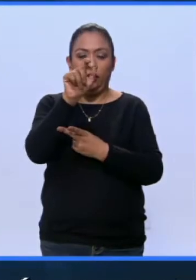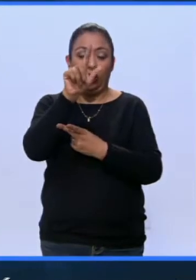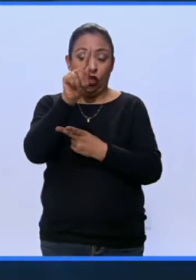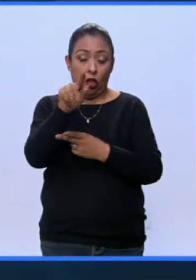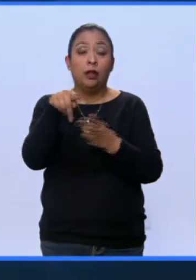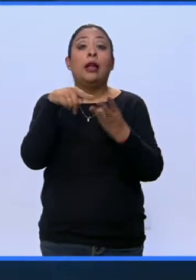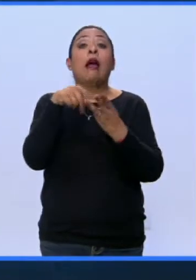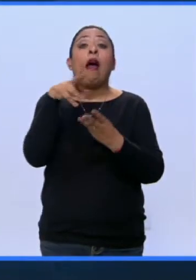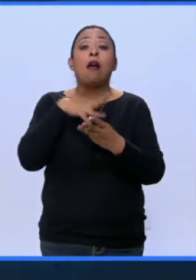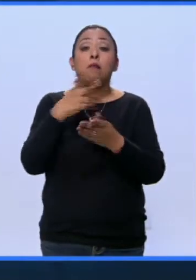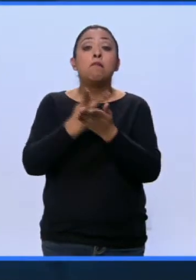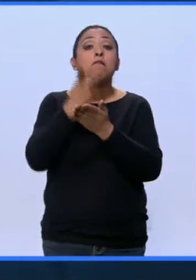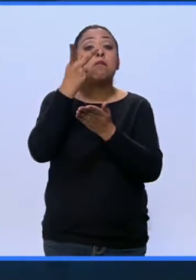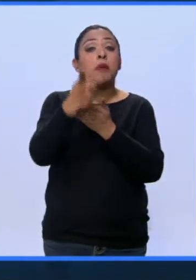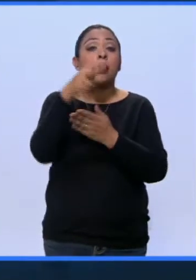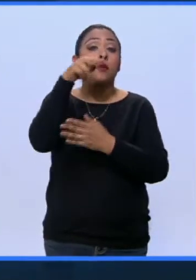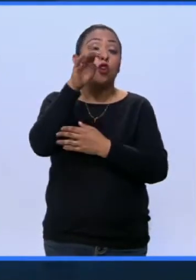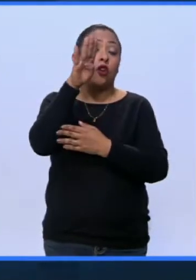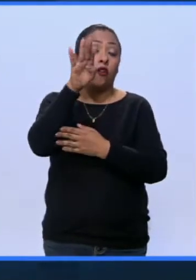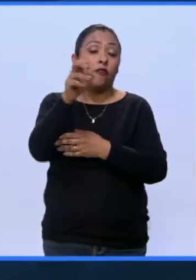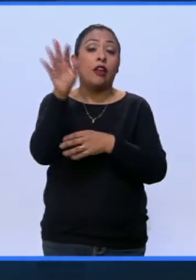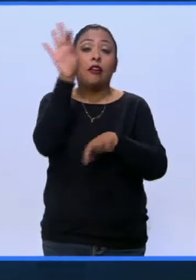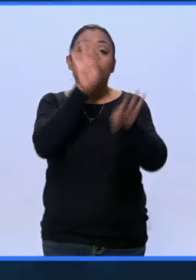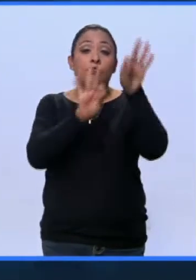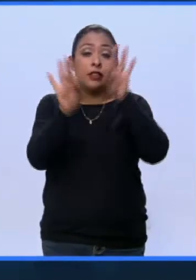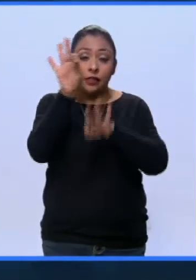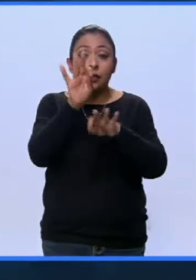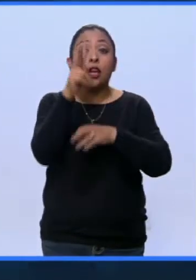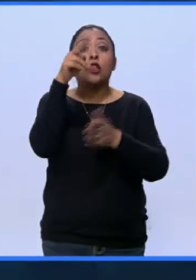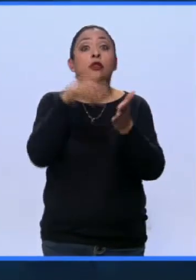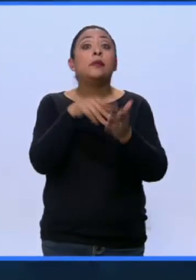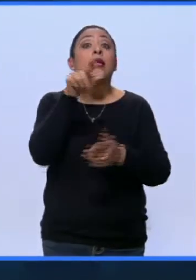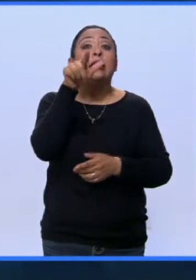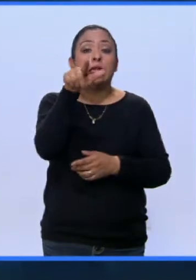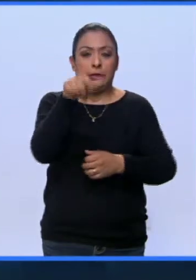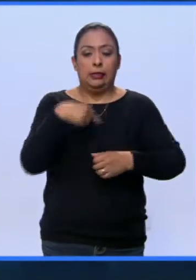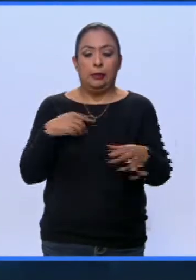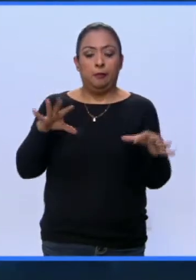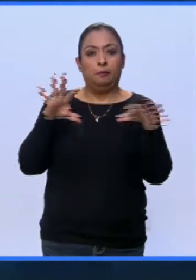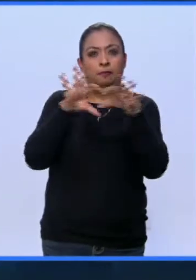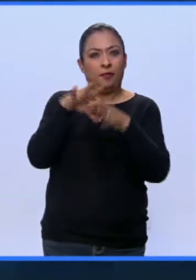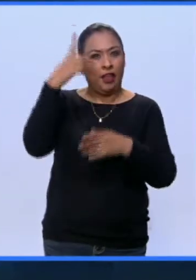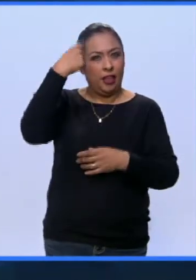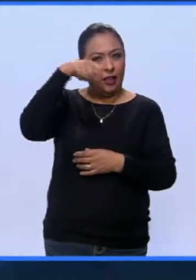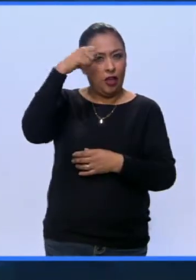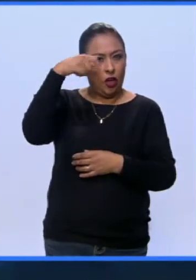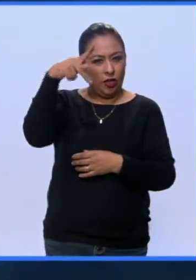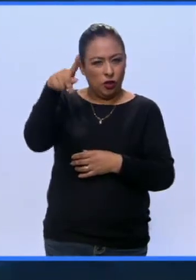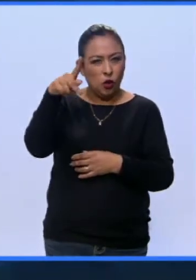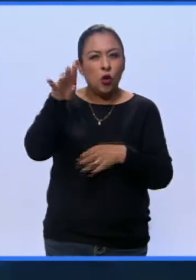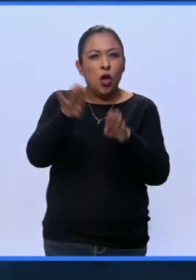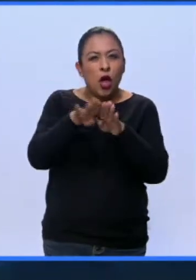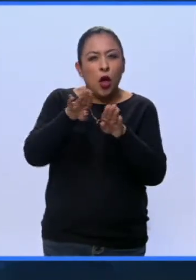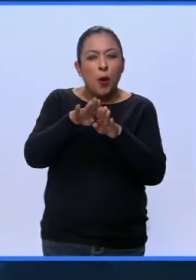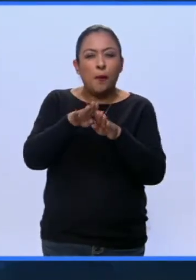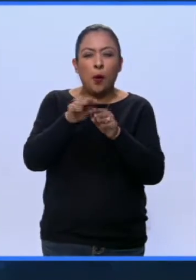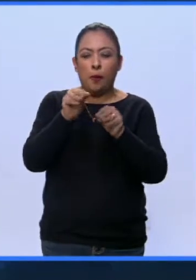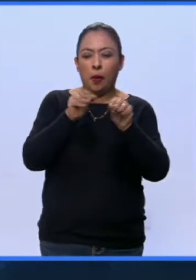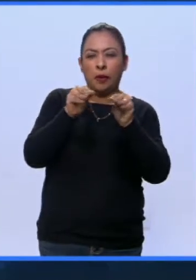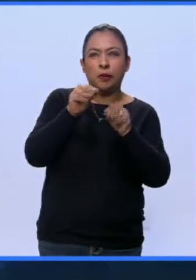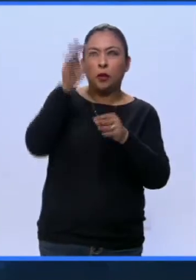recibirán el Premio Nobel de Física 2017. De acuerdo con la teoría general de la relatividad de Einstein,